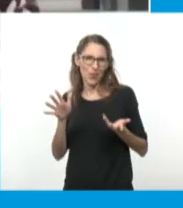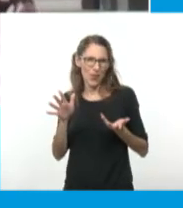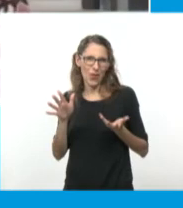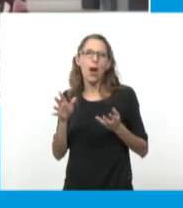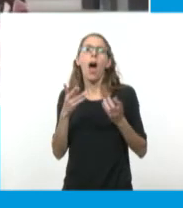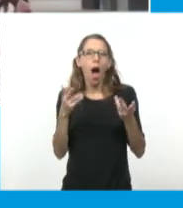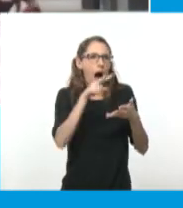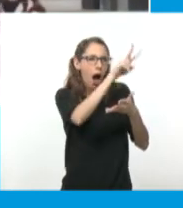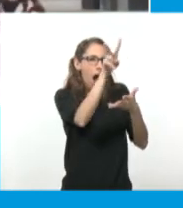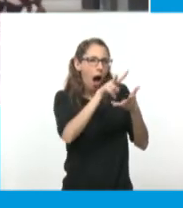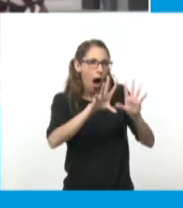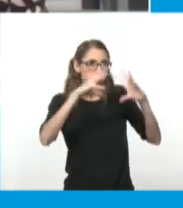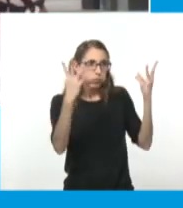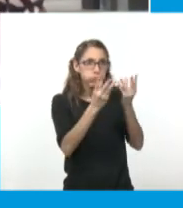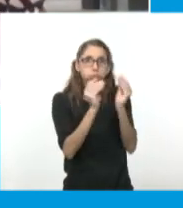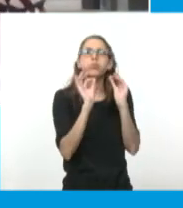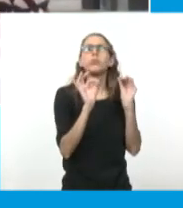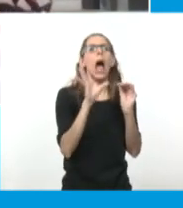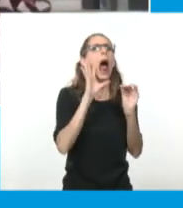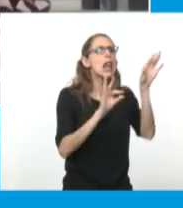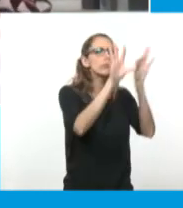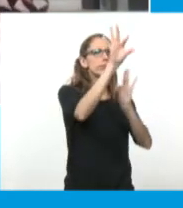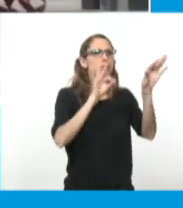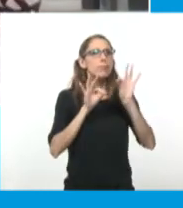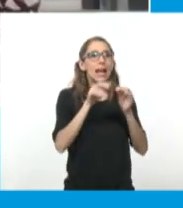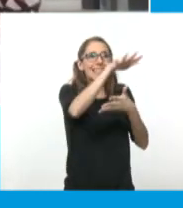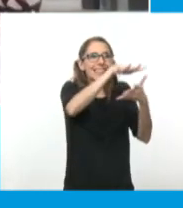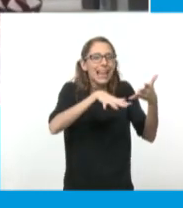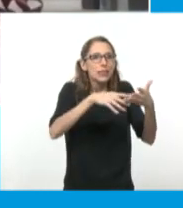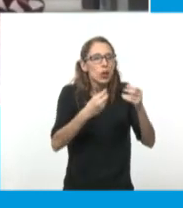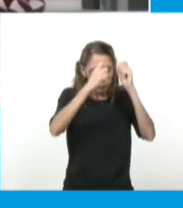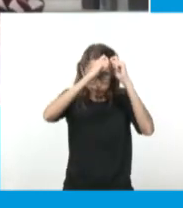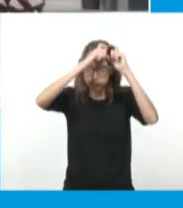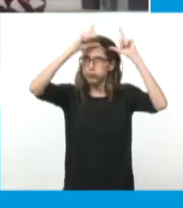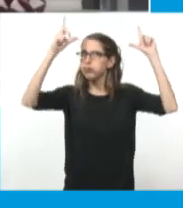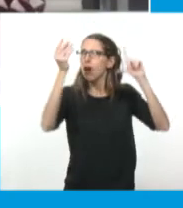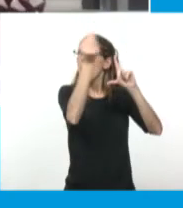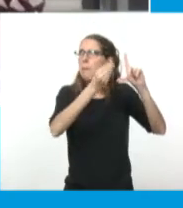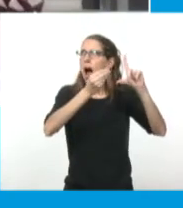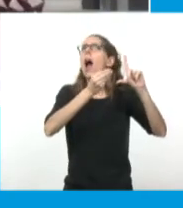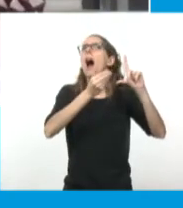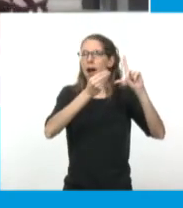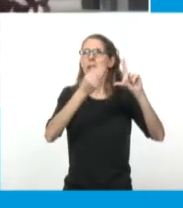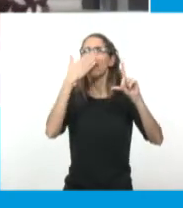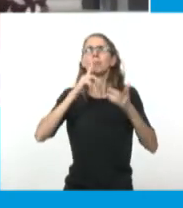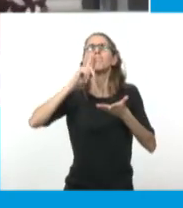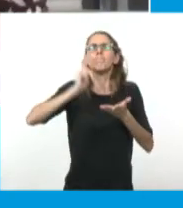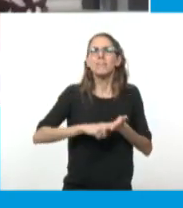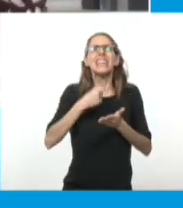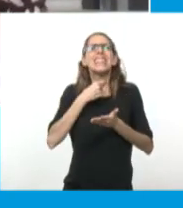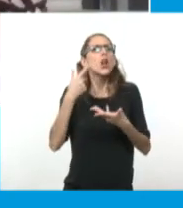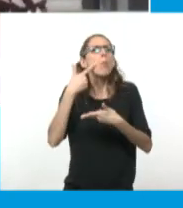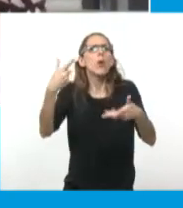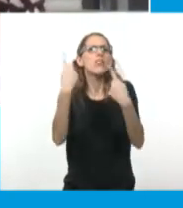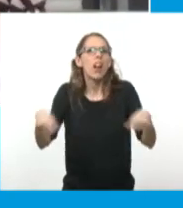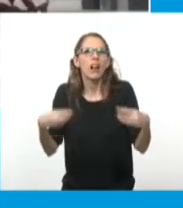apropiarse de ese texto, transformarlo en imágenes, decidir cuáles son las escenas o los momentos que a uno